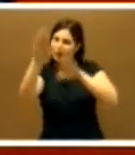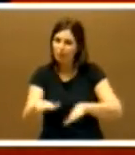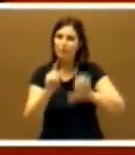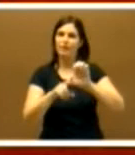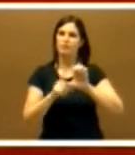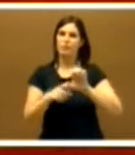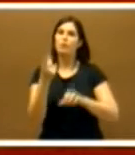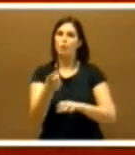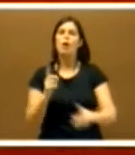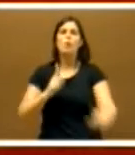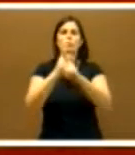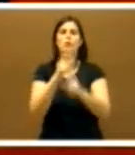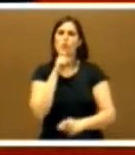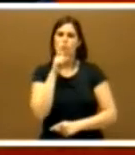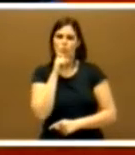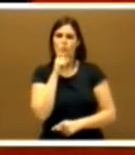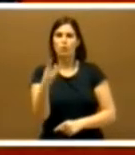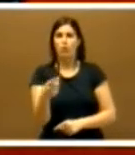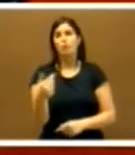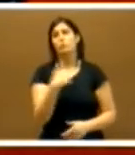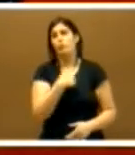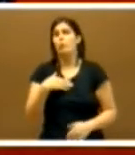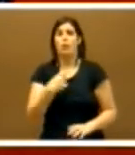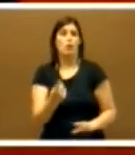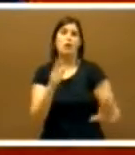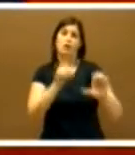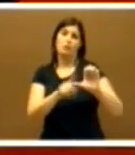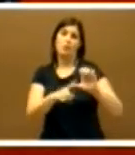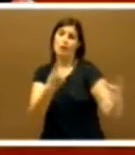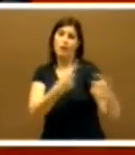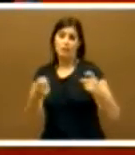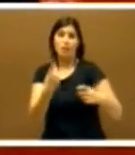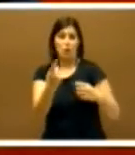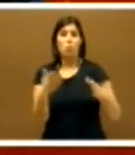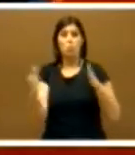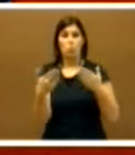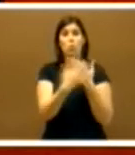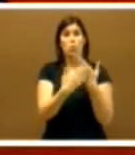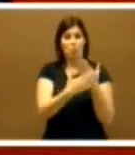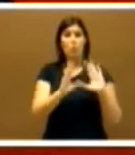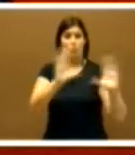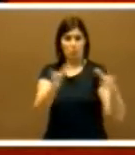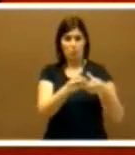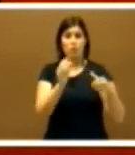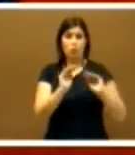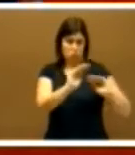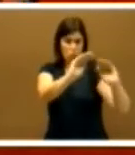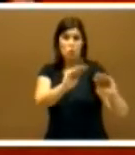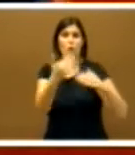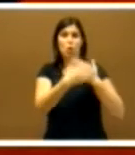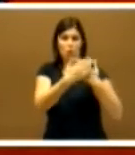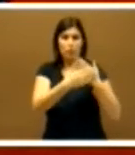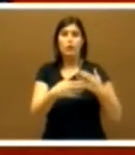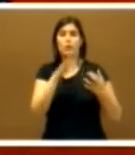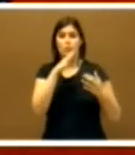va a ser una oposición que va a ejercer el papel que Extremadura necesita, que es que un partido gobierne, un partido en este caso el suyo, con la